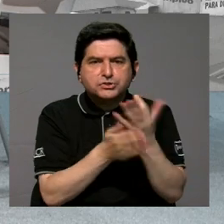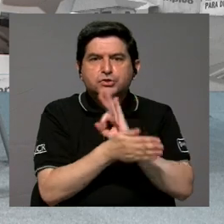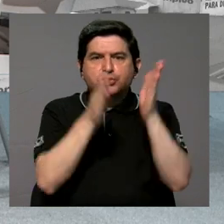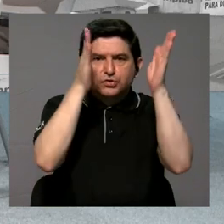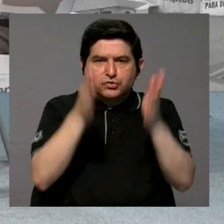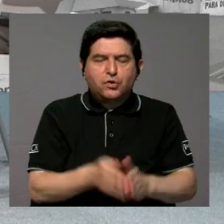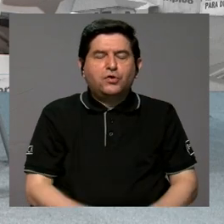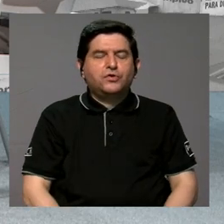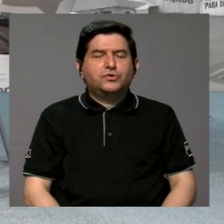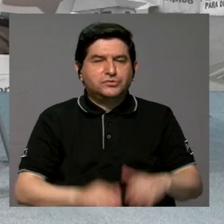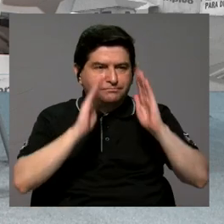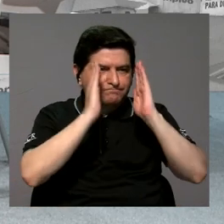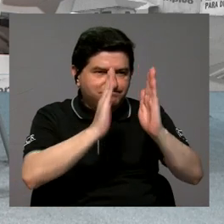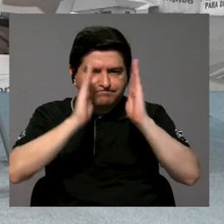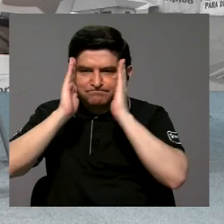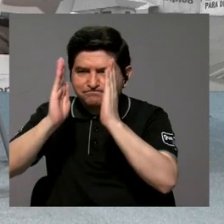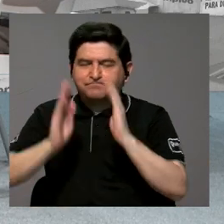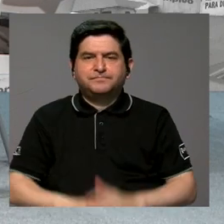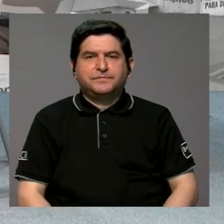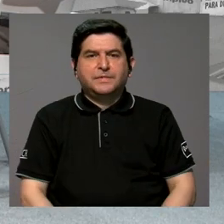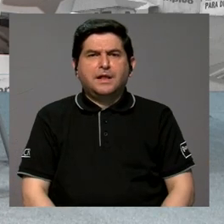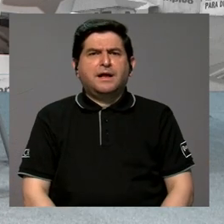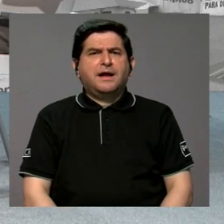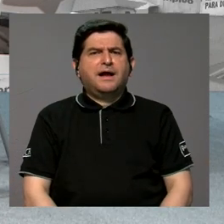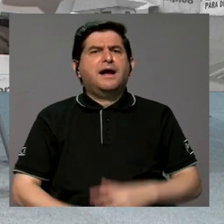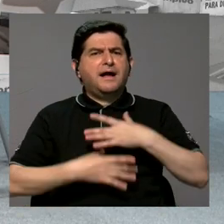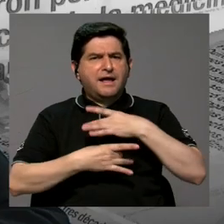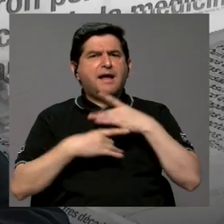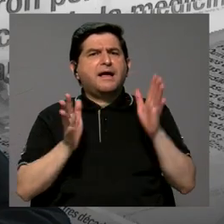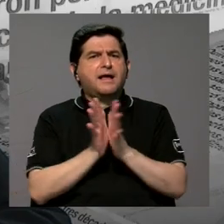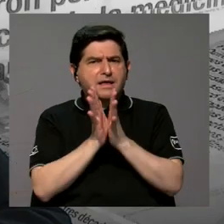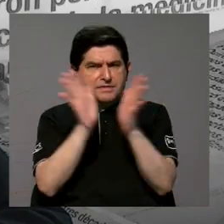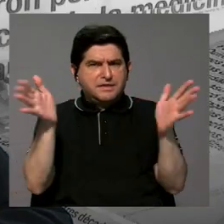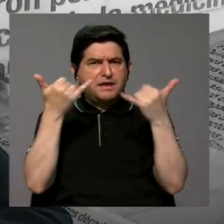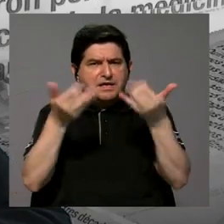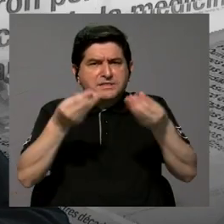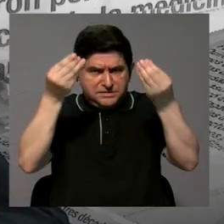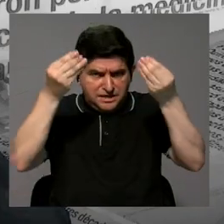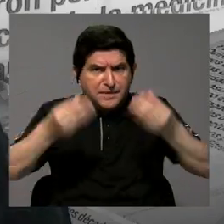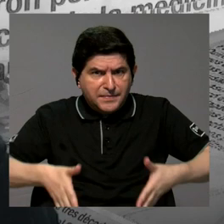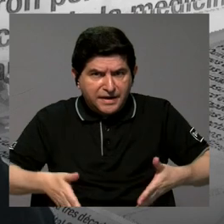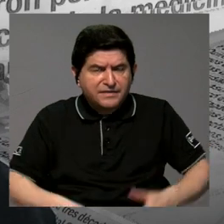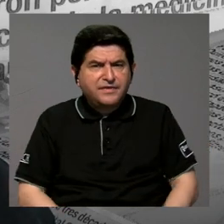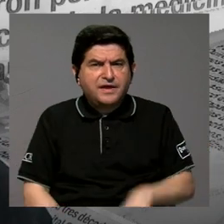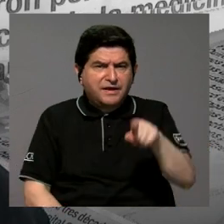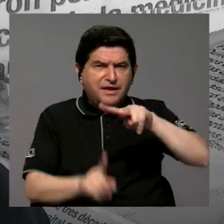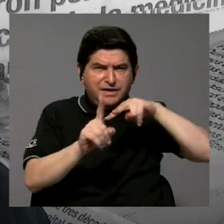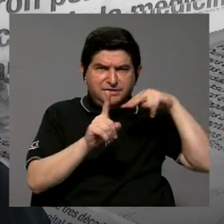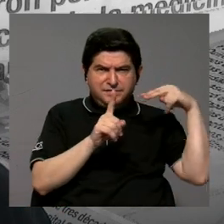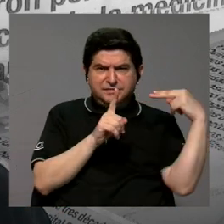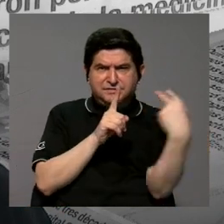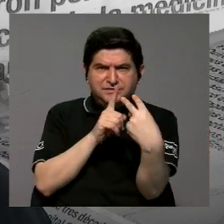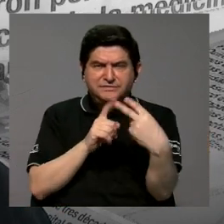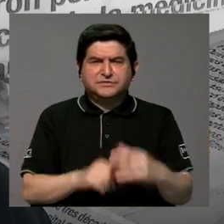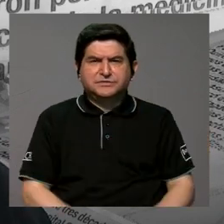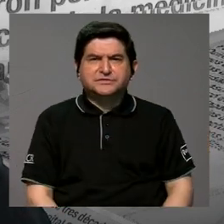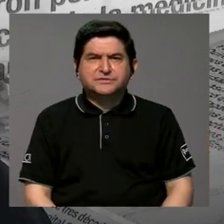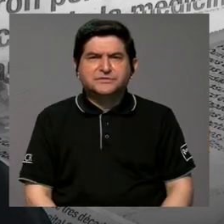funcionarios tienen que velar. O sea, que también ese interés público lo hemos perdido, hemos perdido esa visión de qué